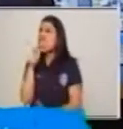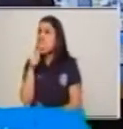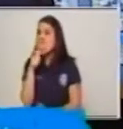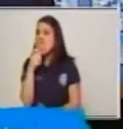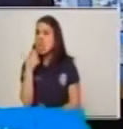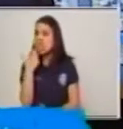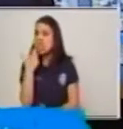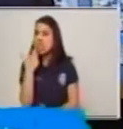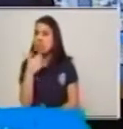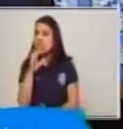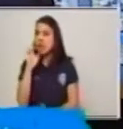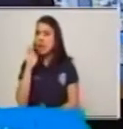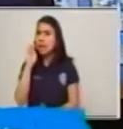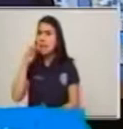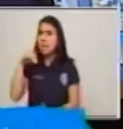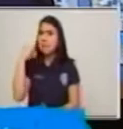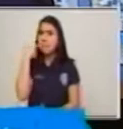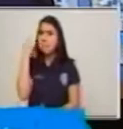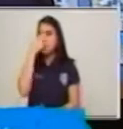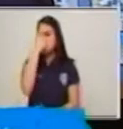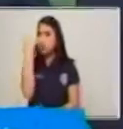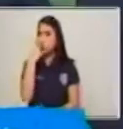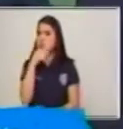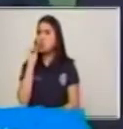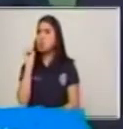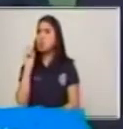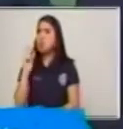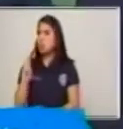¿Quién está dando el mensaje?